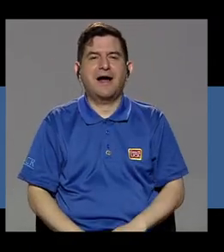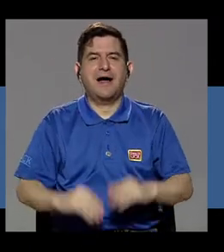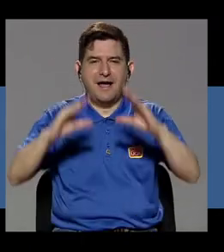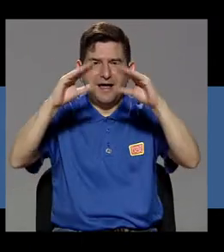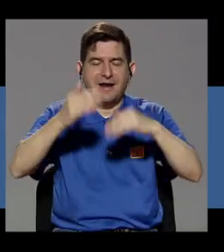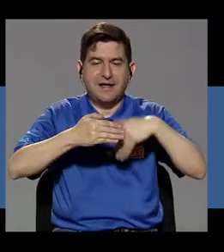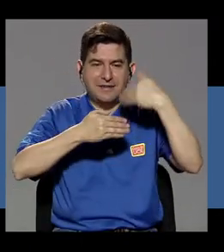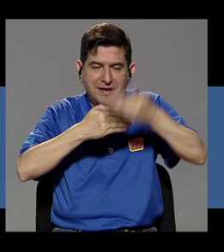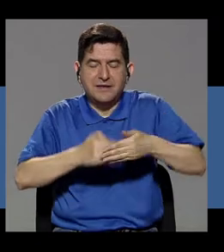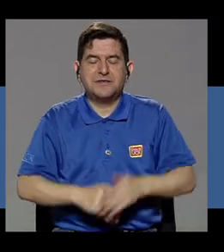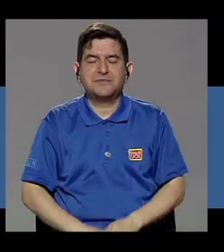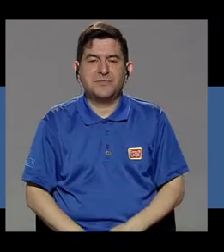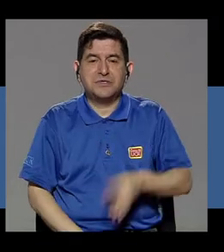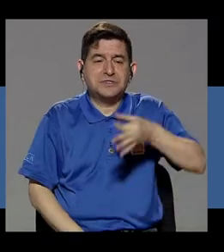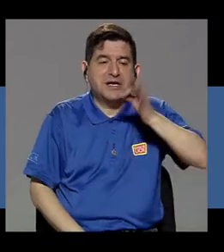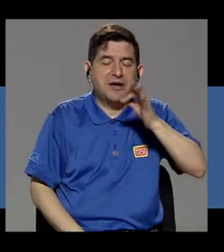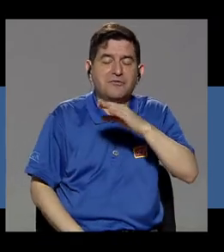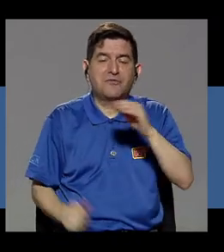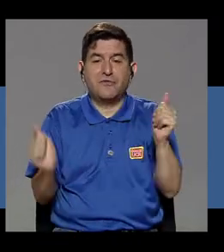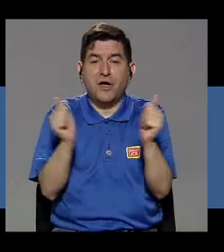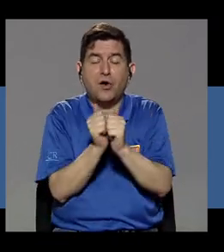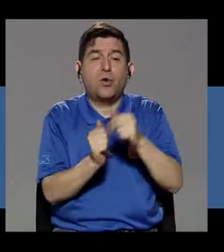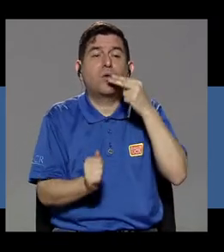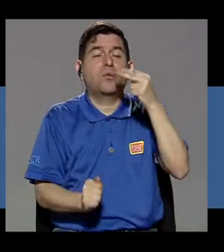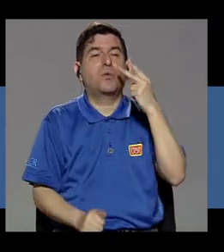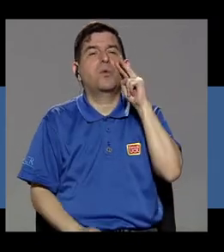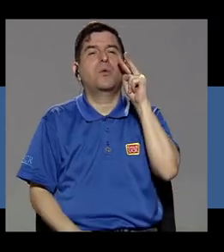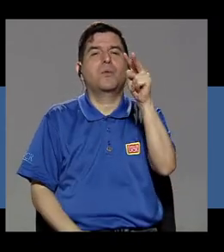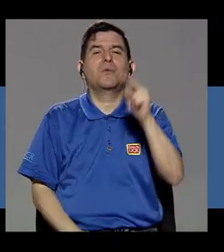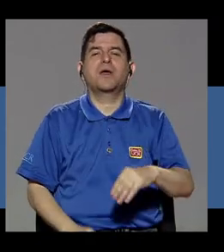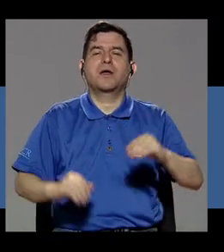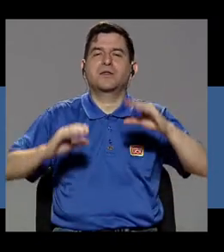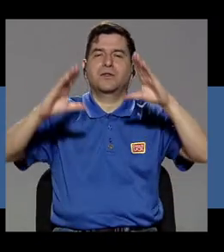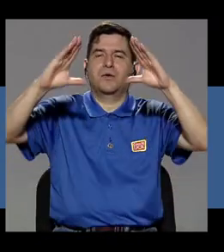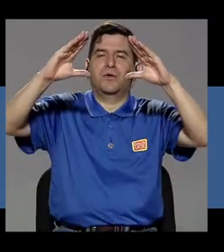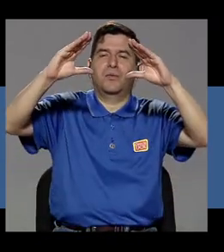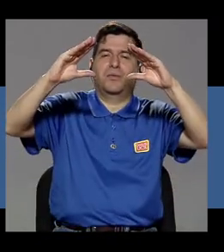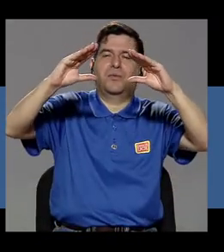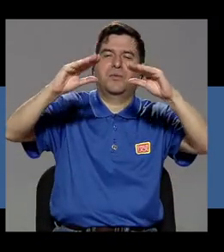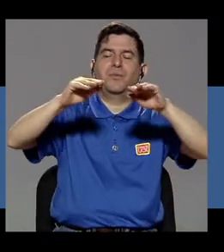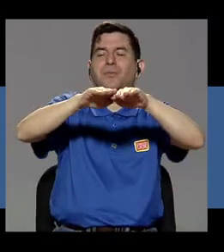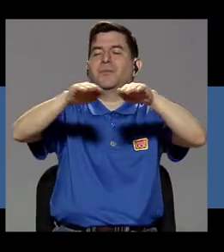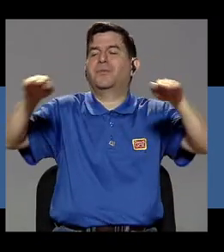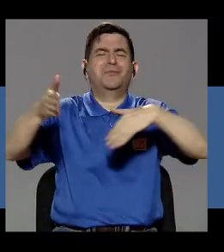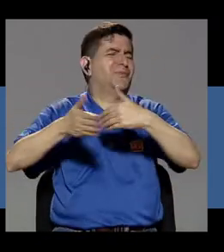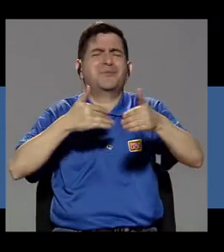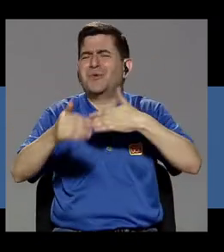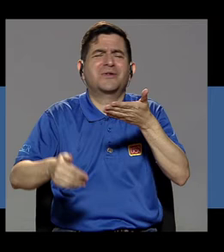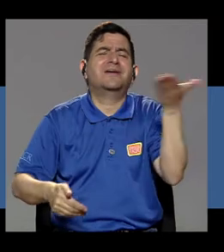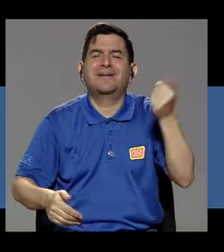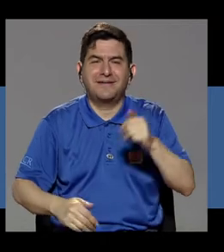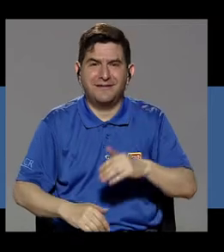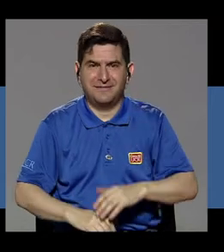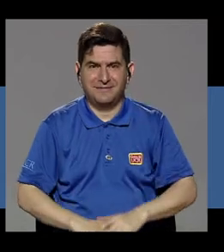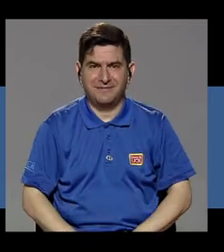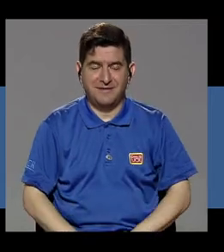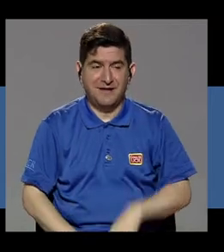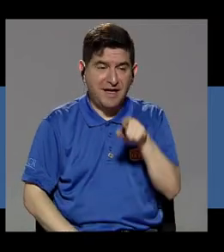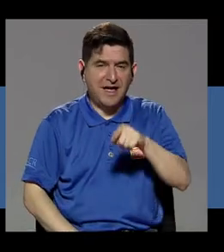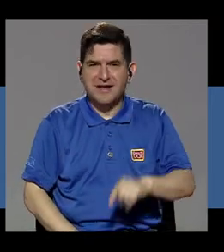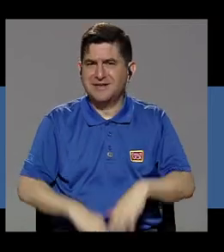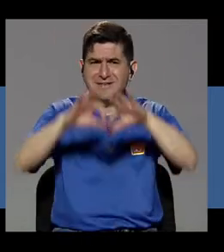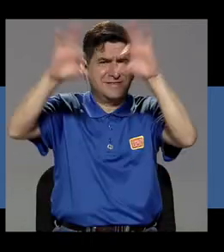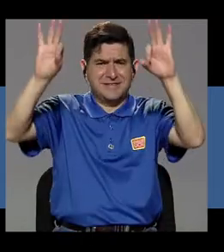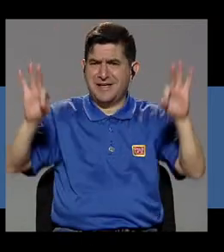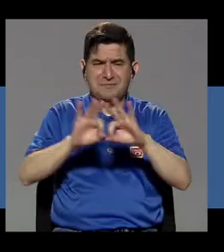después del café con el cigarro, viendo el atardecer, el horizonte, lo que sea. Y esa es una